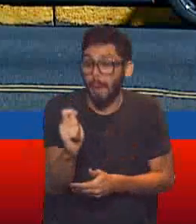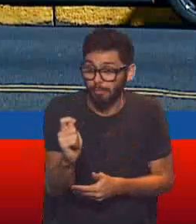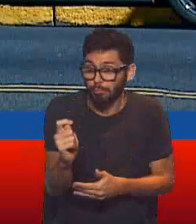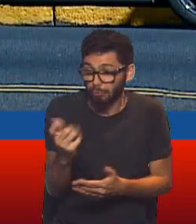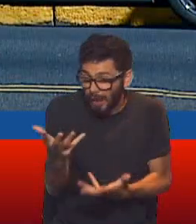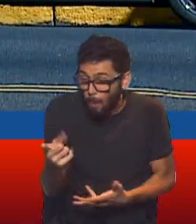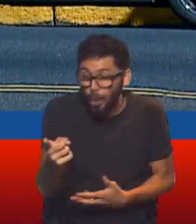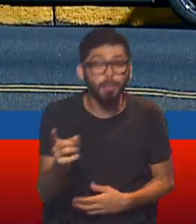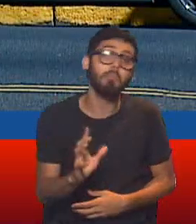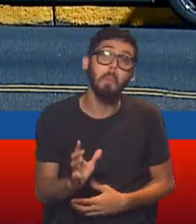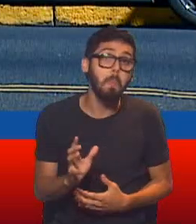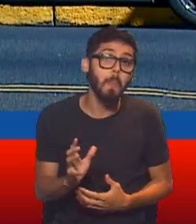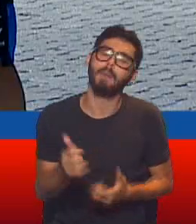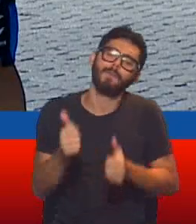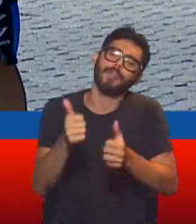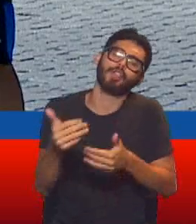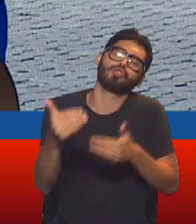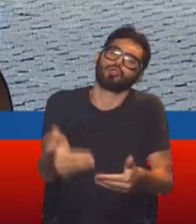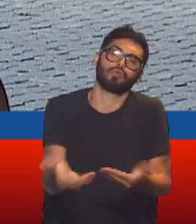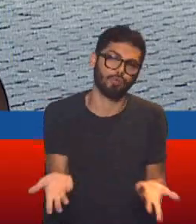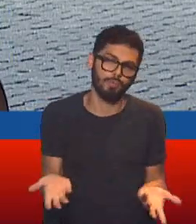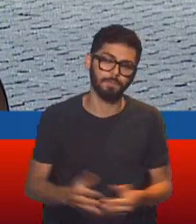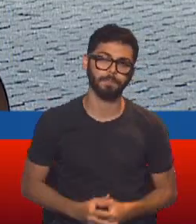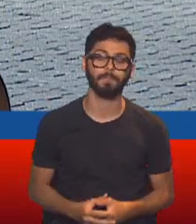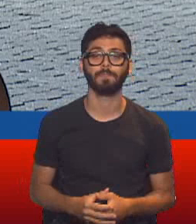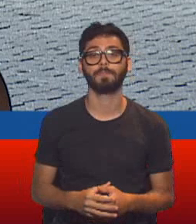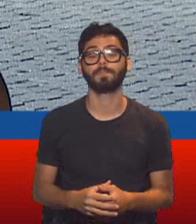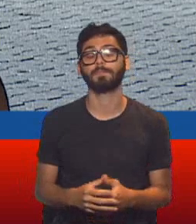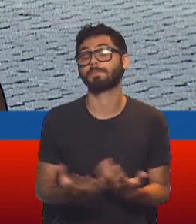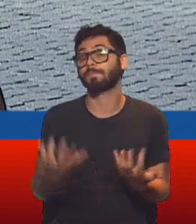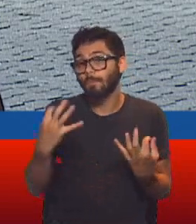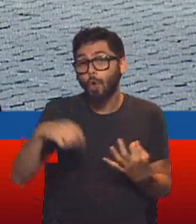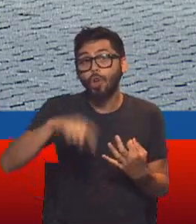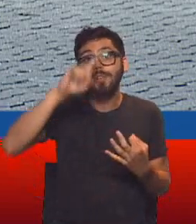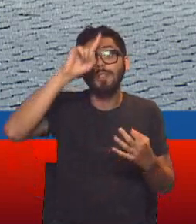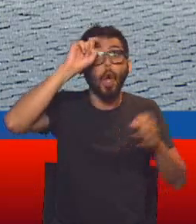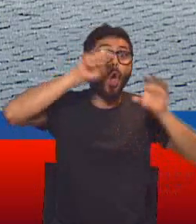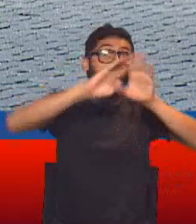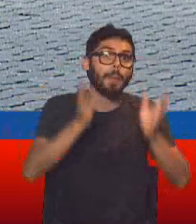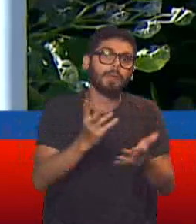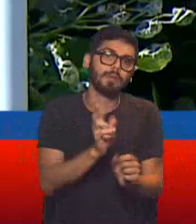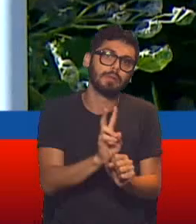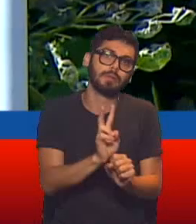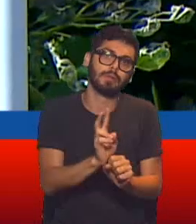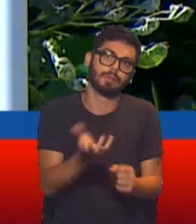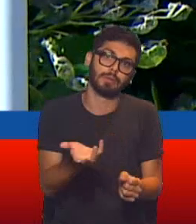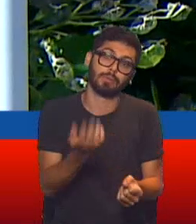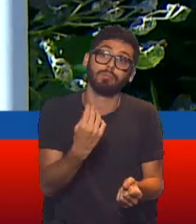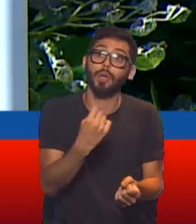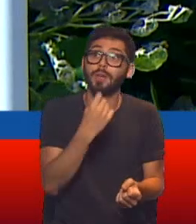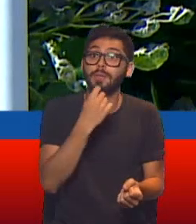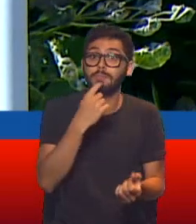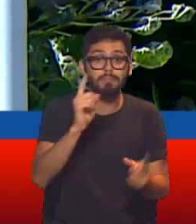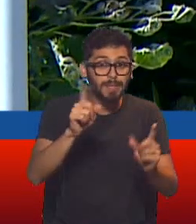buenísimo, entonces posterga para el mes que viene. Pero hoy en día el sistema de salud lo tenemos que cuidar porque el problema que está habiendo en todos los